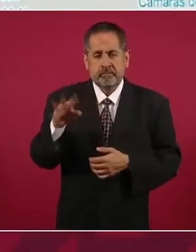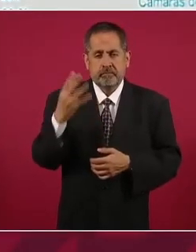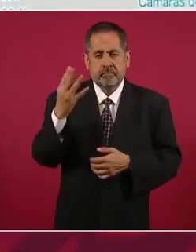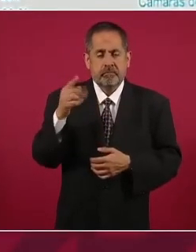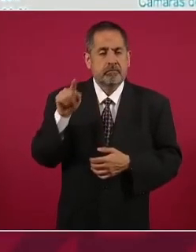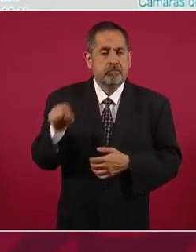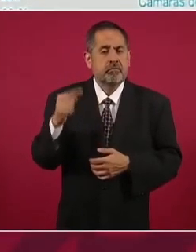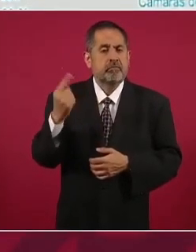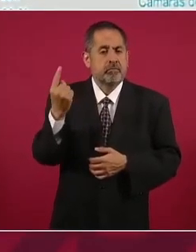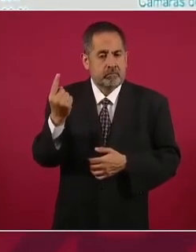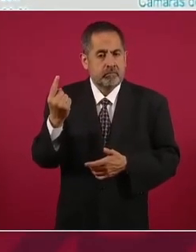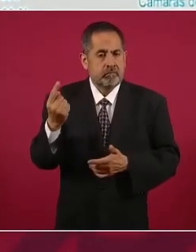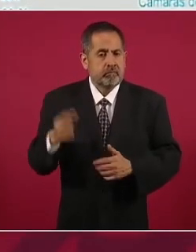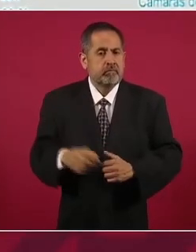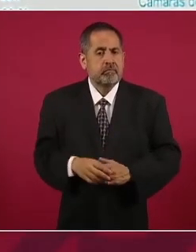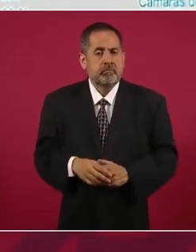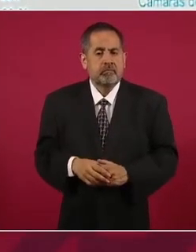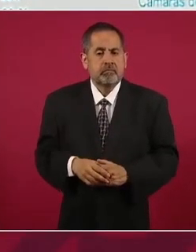.1,